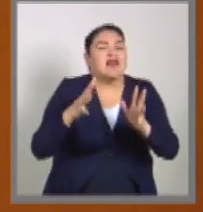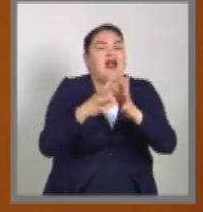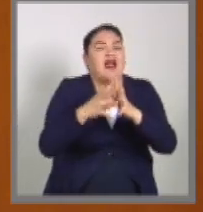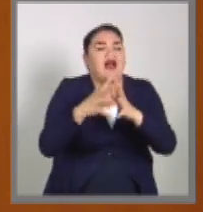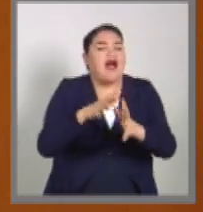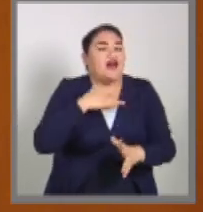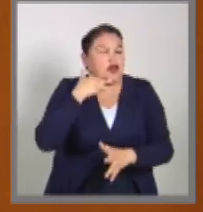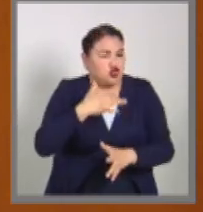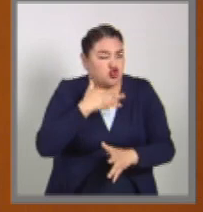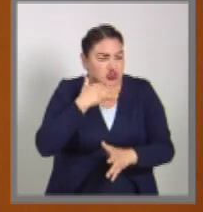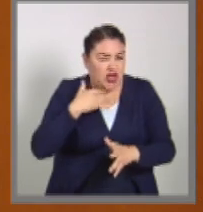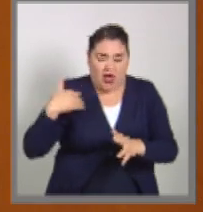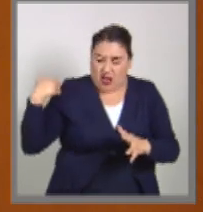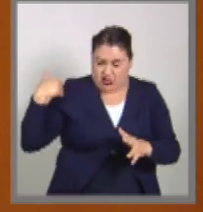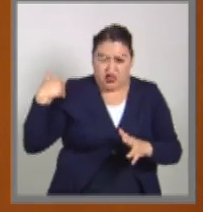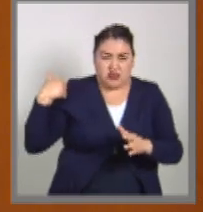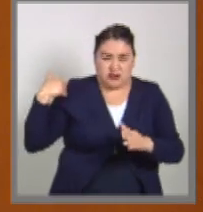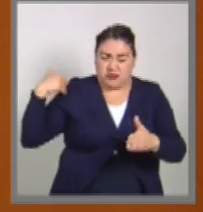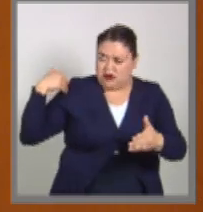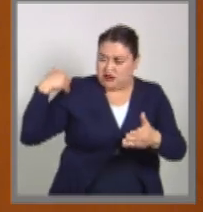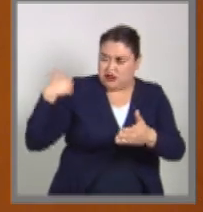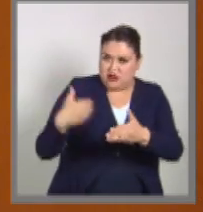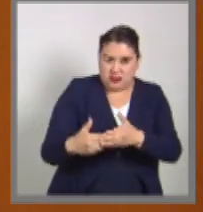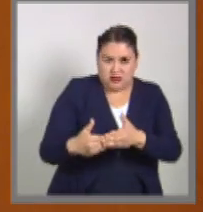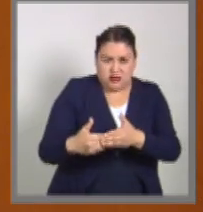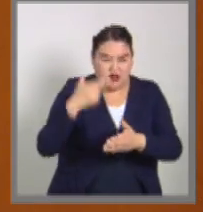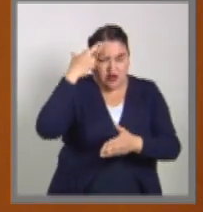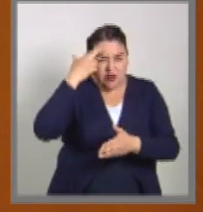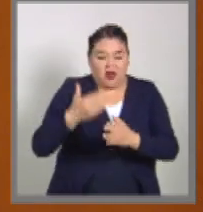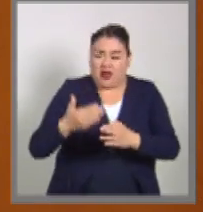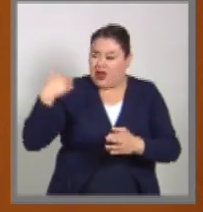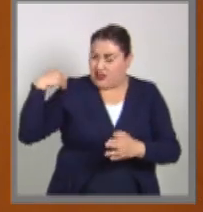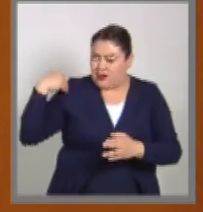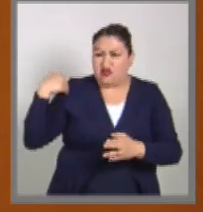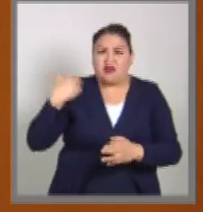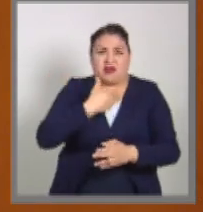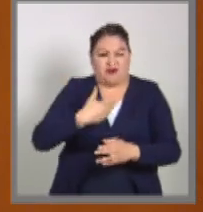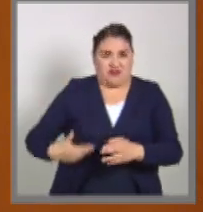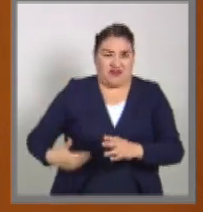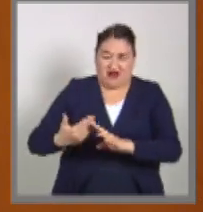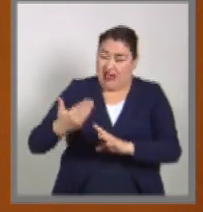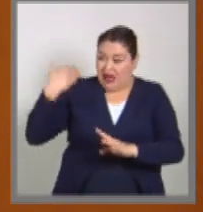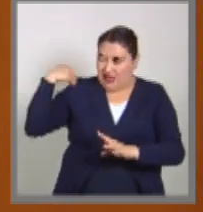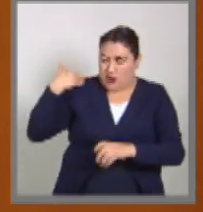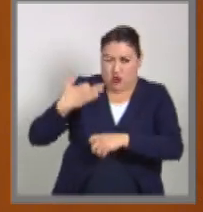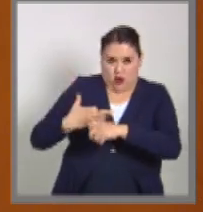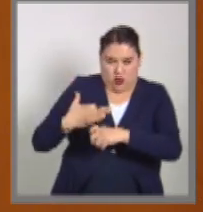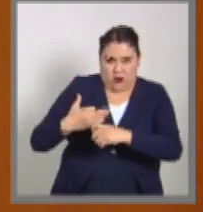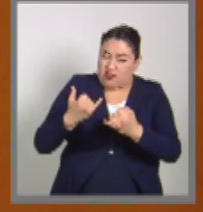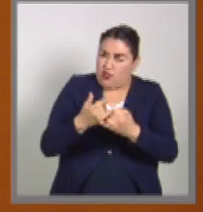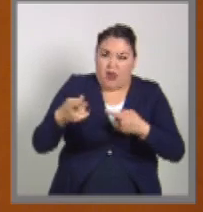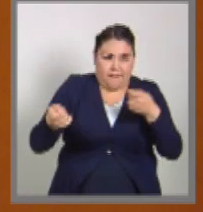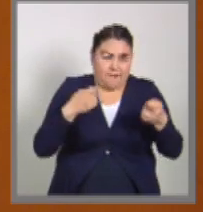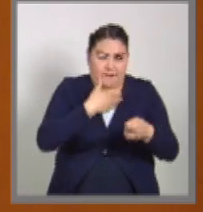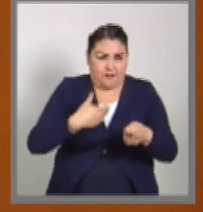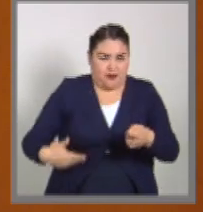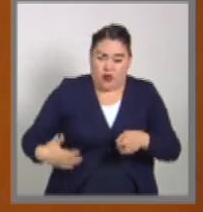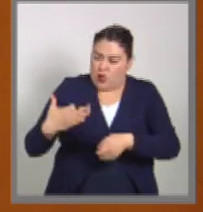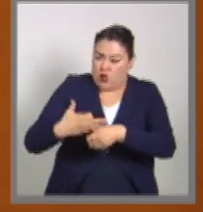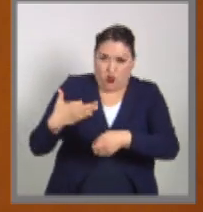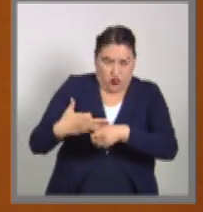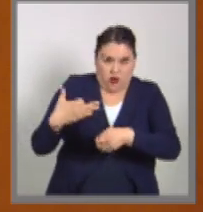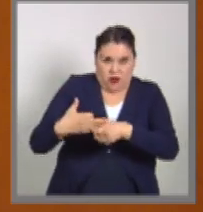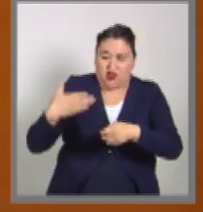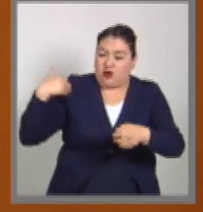y hasta la actualidad y haciendo crisis a partir del sexenio pasado y lo que va de este sexenio. Hemos